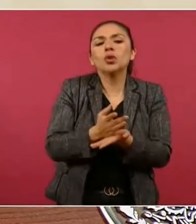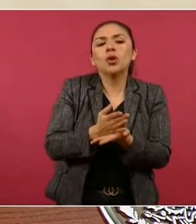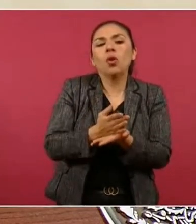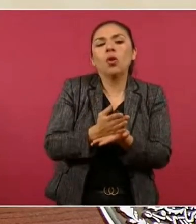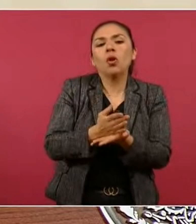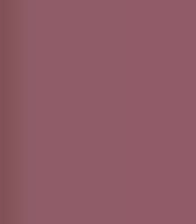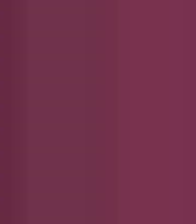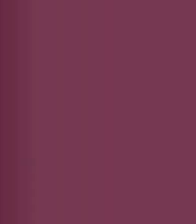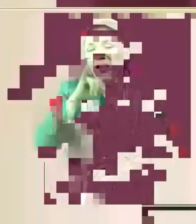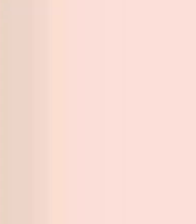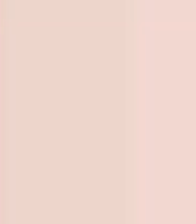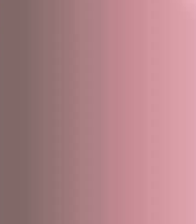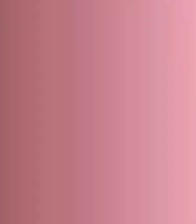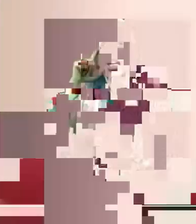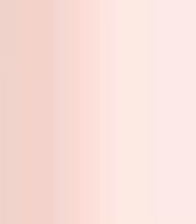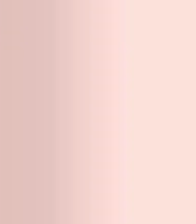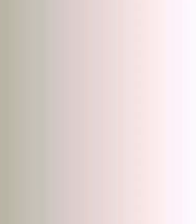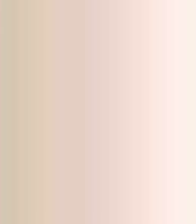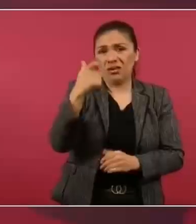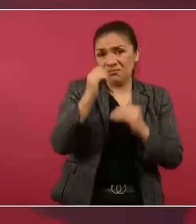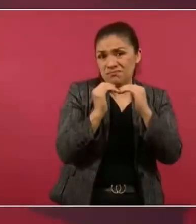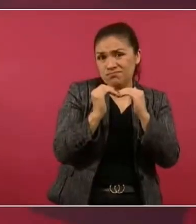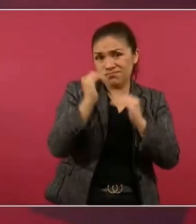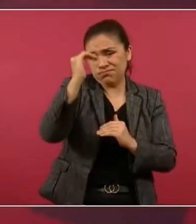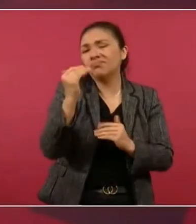conforme a la inflación. Bueno, ni eso.